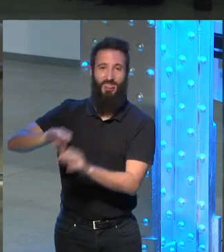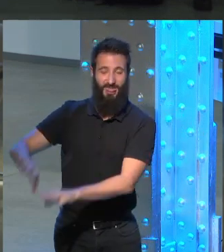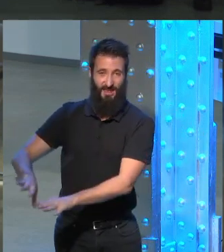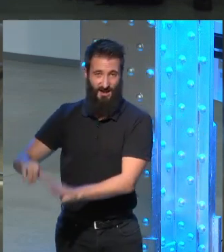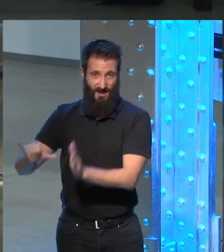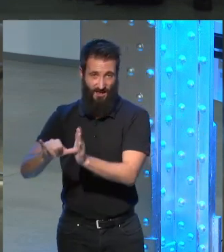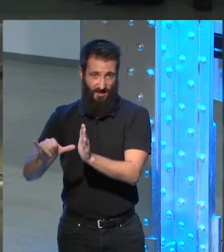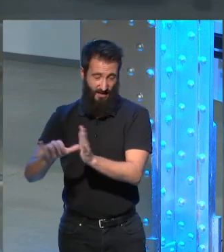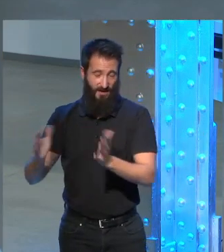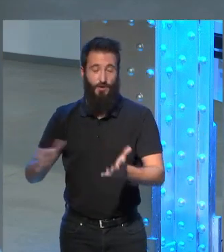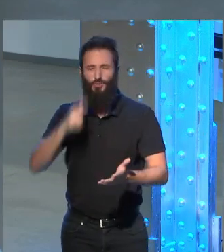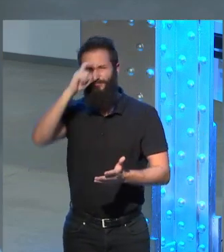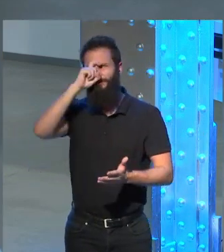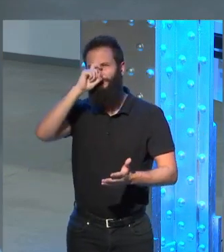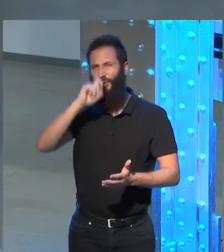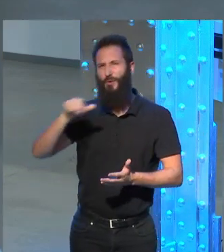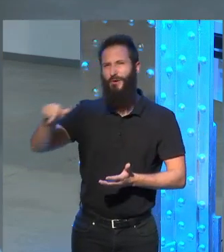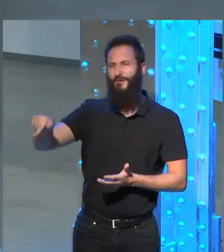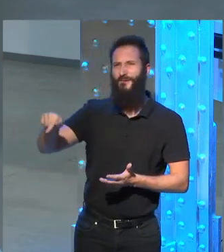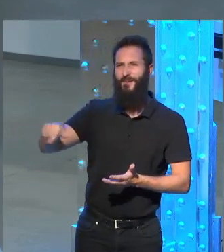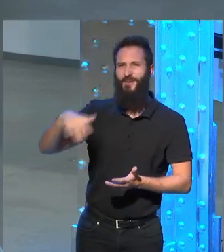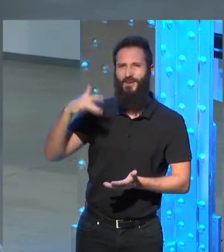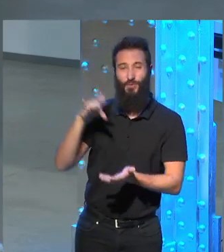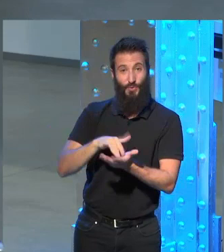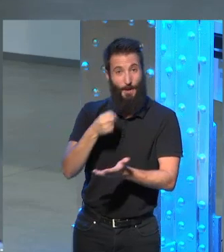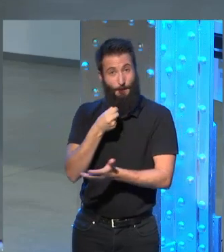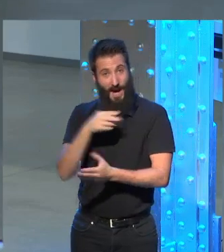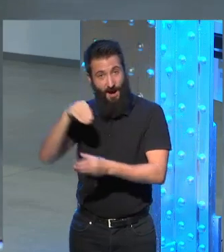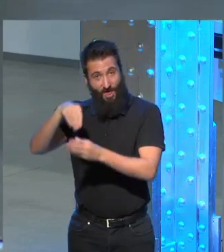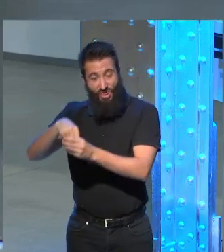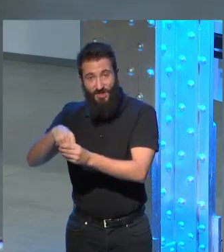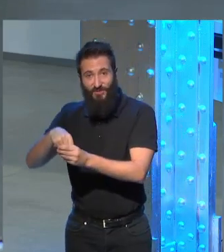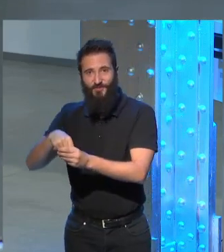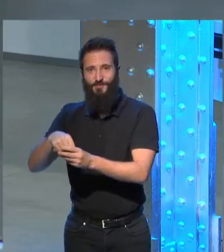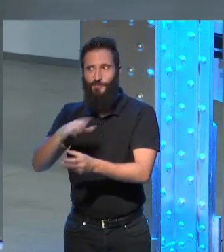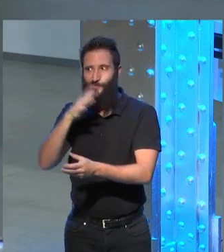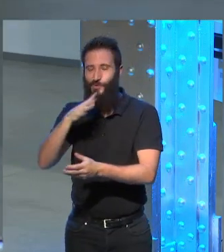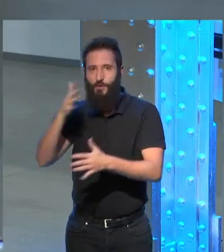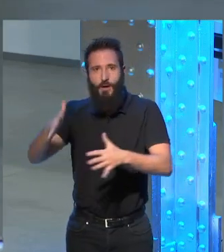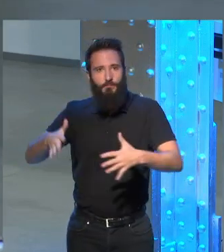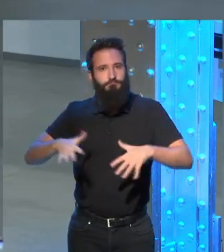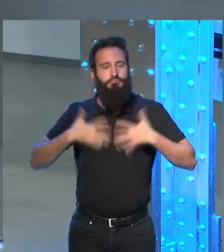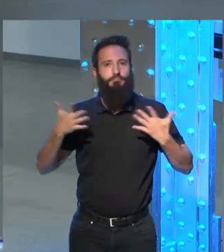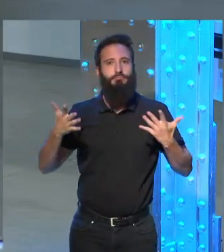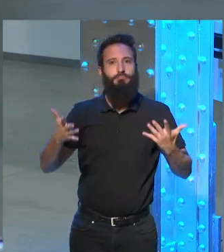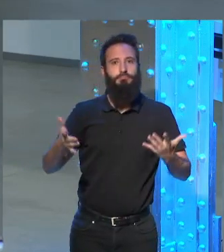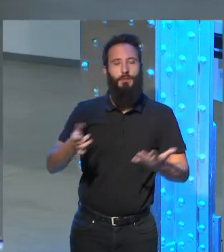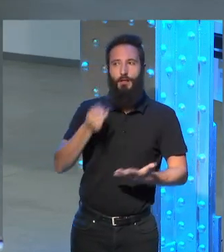yo me recuerdo que fue allí en ese en ese bar que de pronto tuve la idea